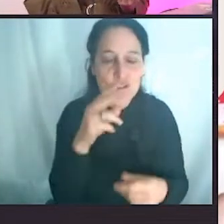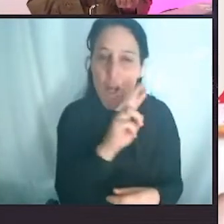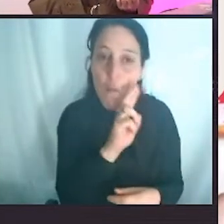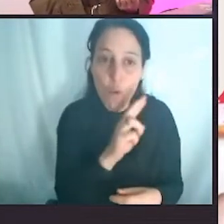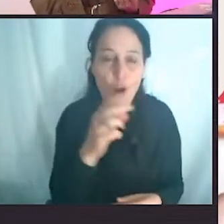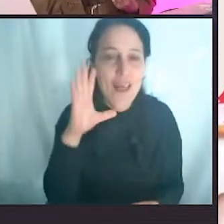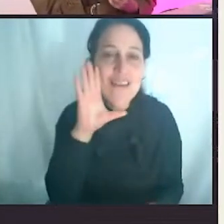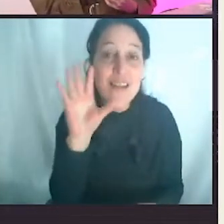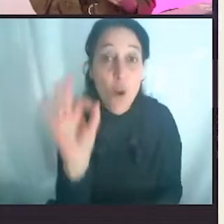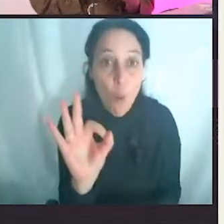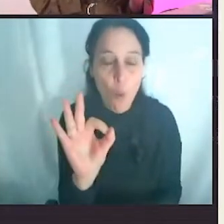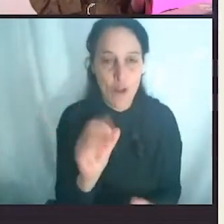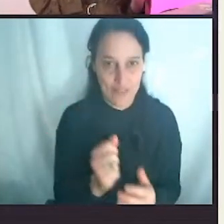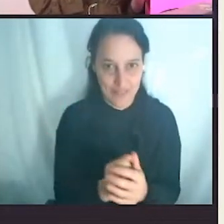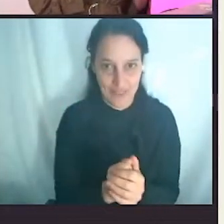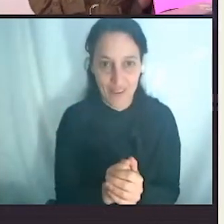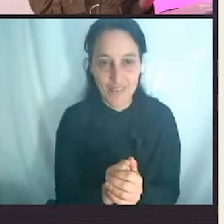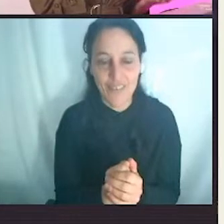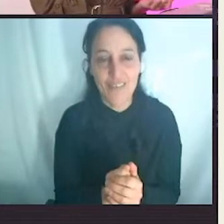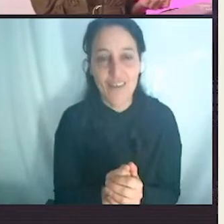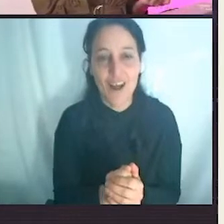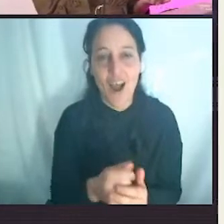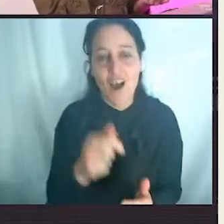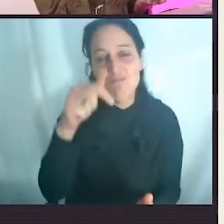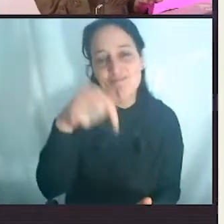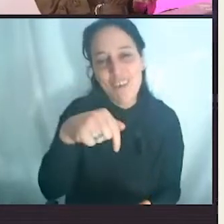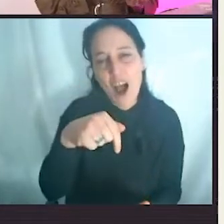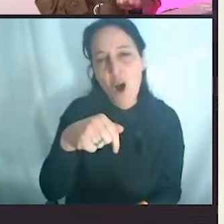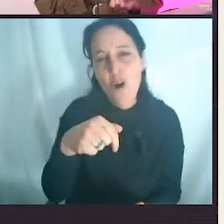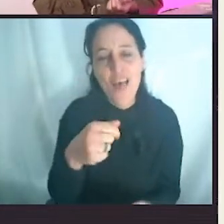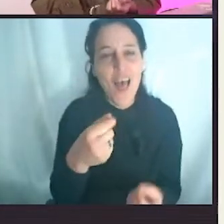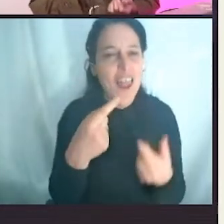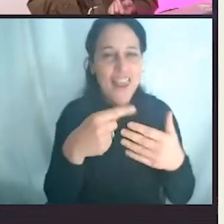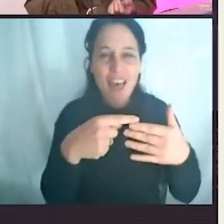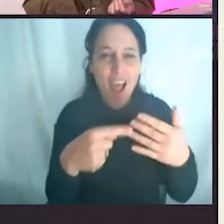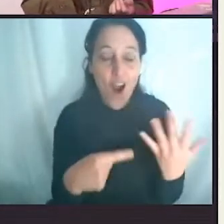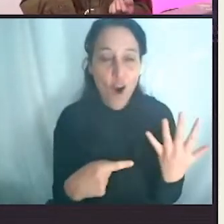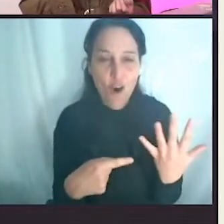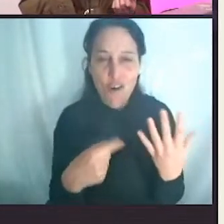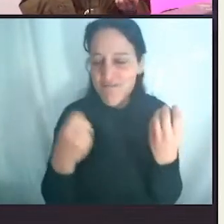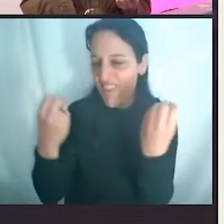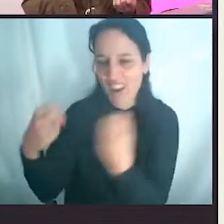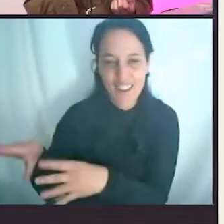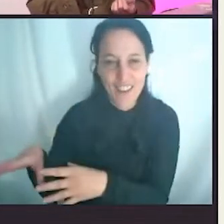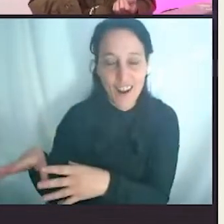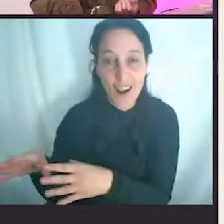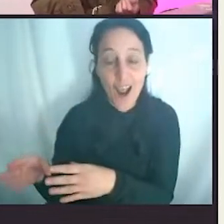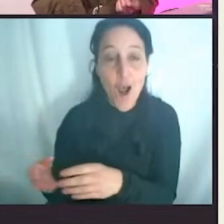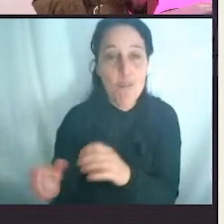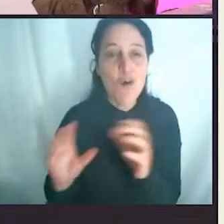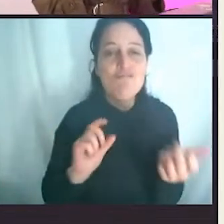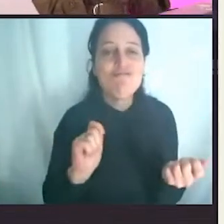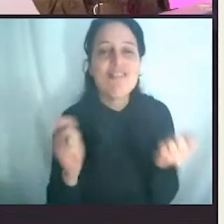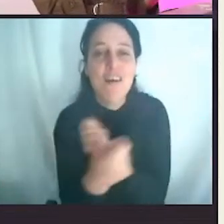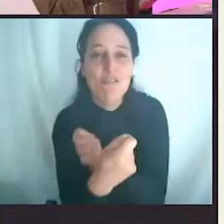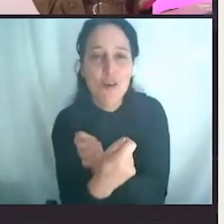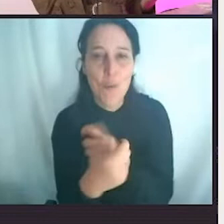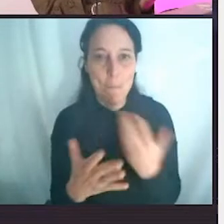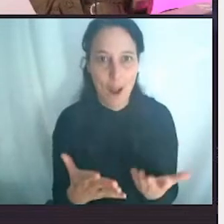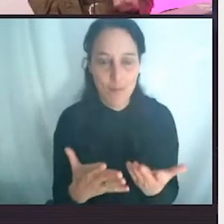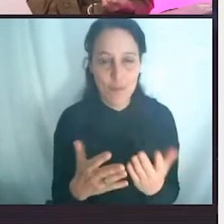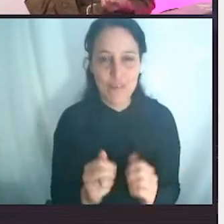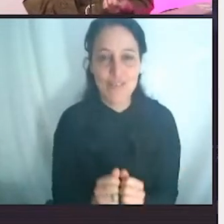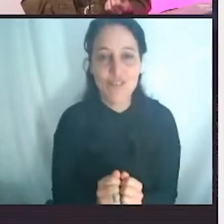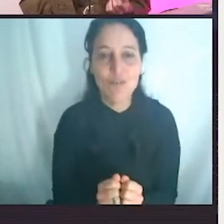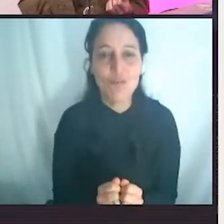para darle otra vuelta a los descartes y también para generar impacto ambiental. En la fábrica